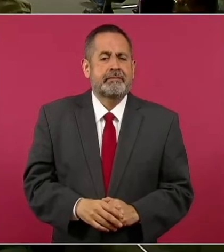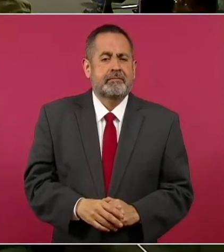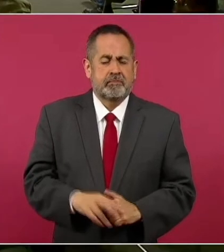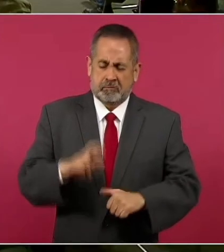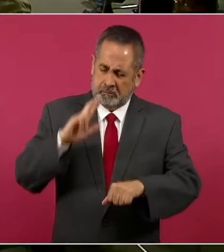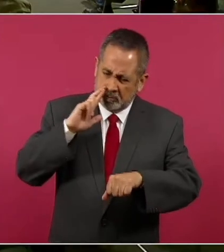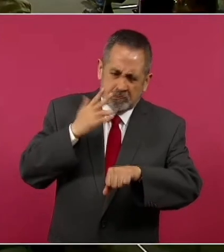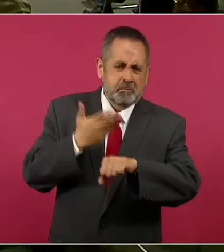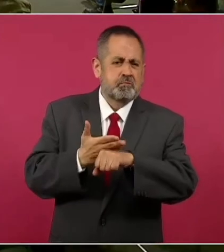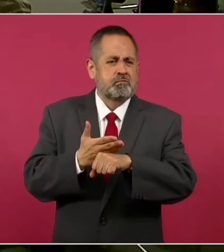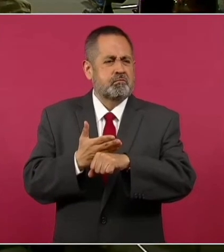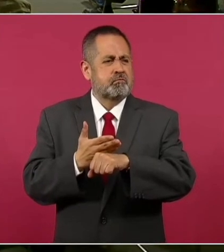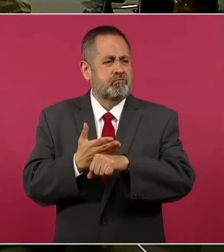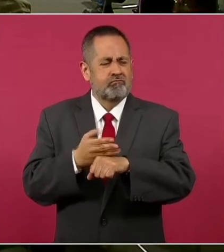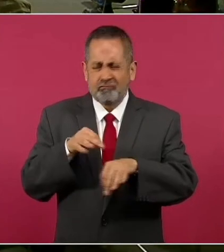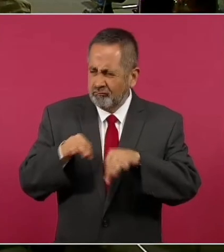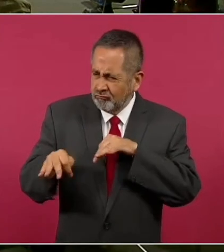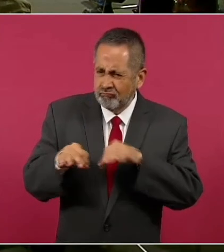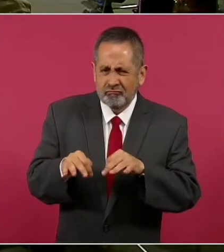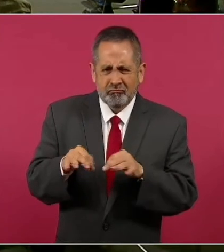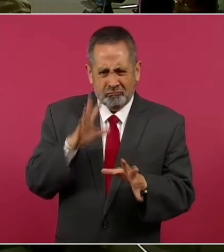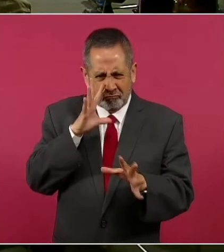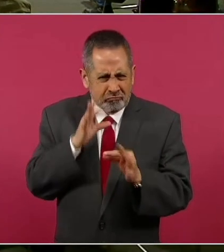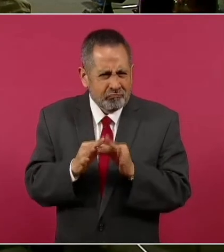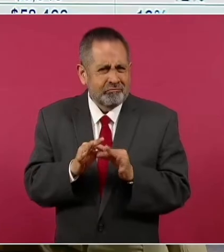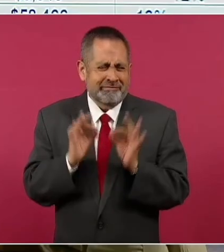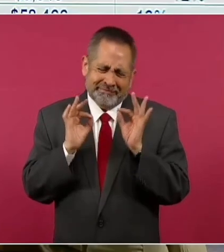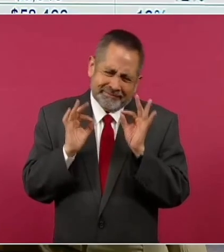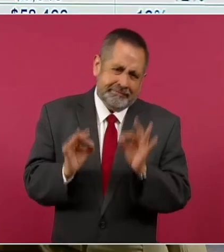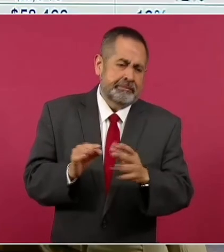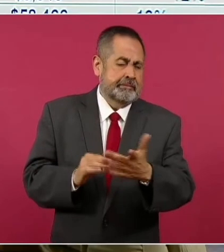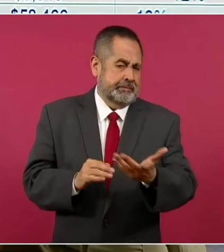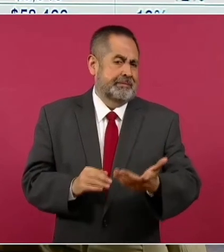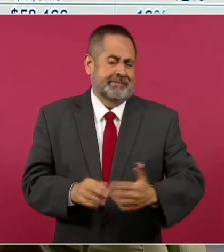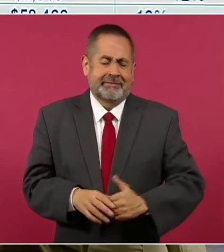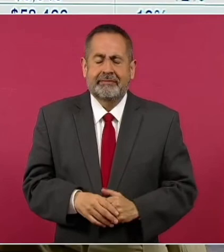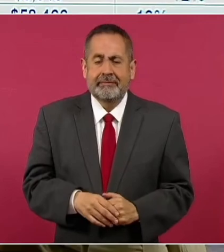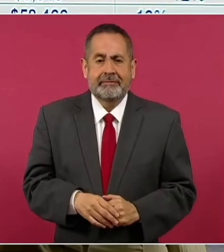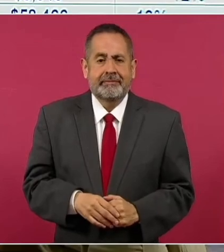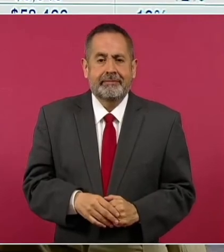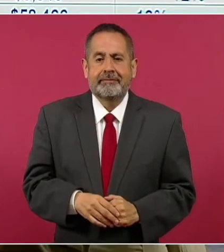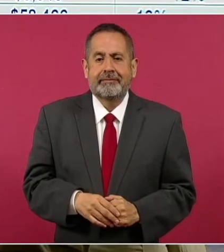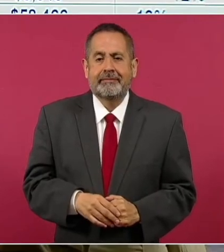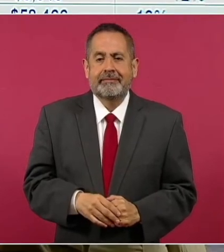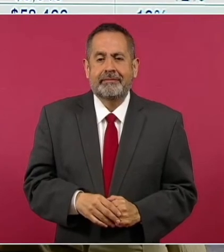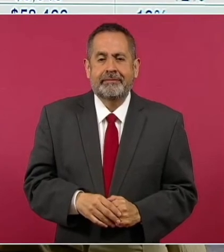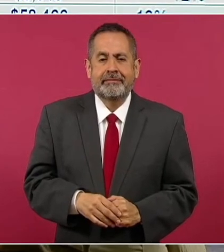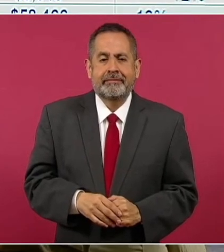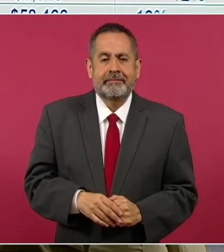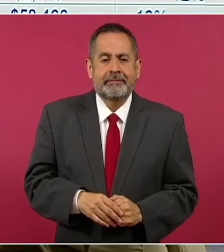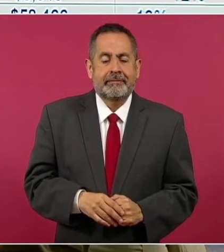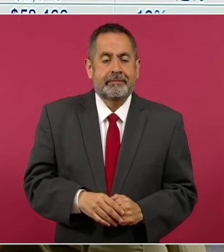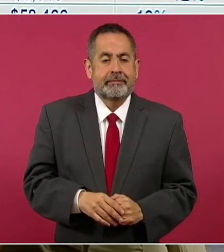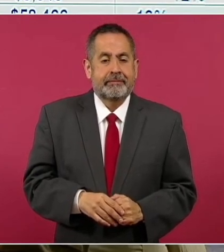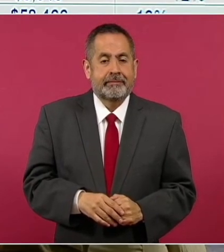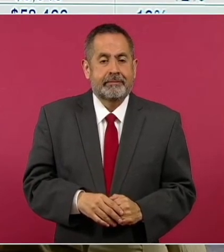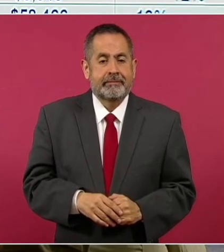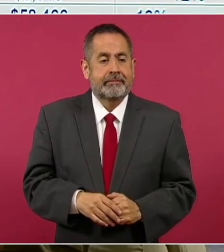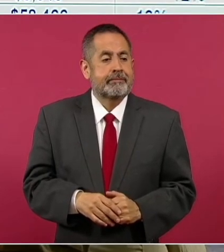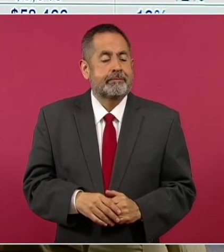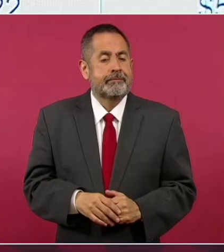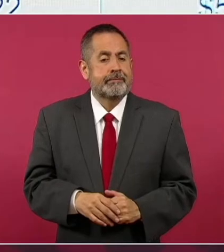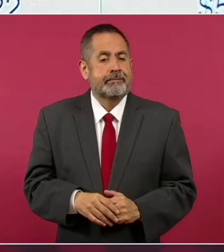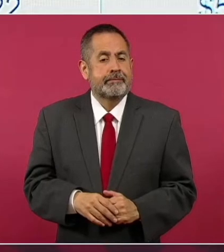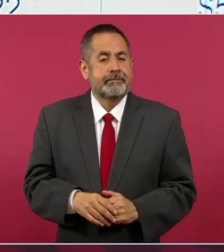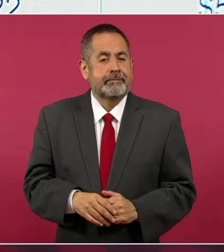responsables, trabajadores, no olvidan a sus